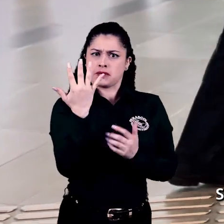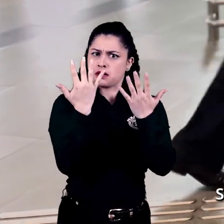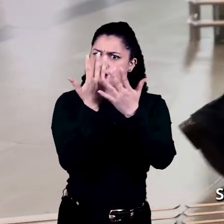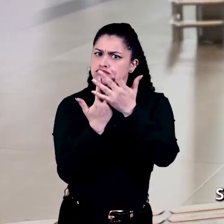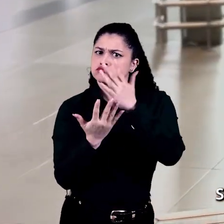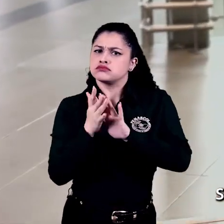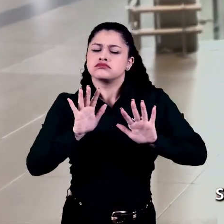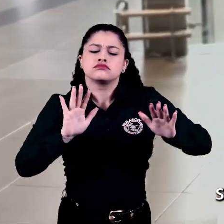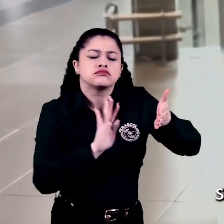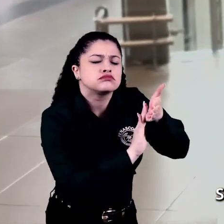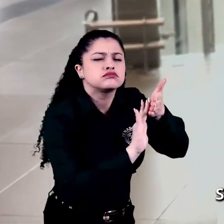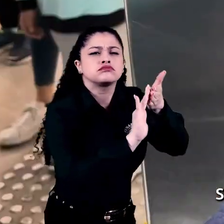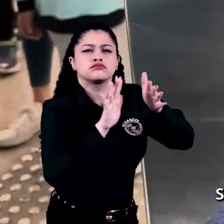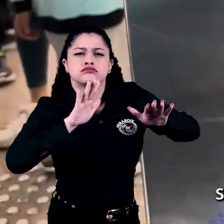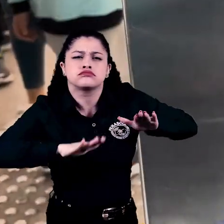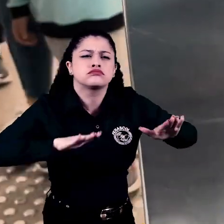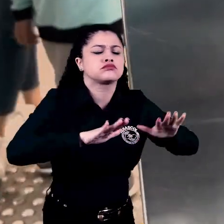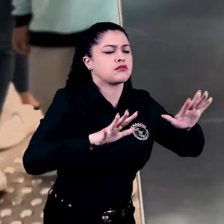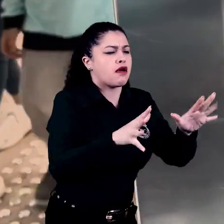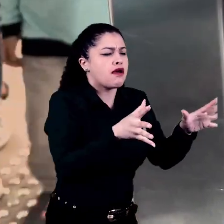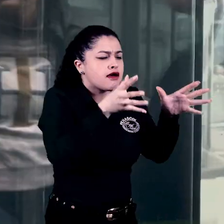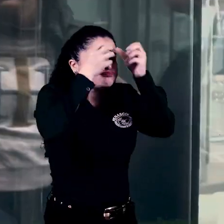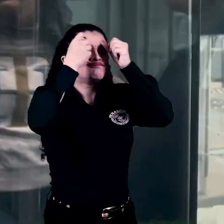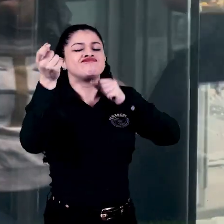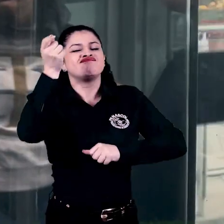son las que capturan los mejores recuerdos.